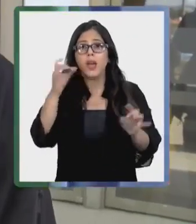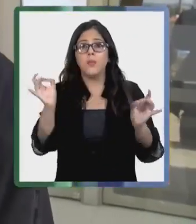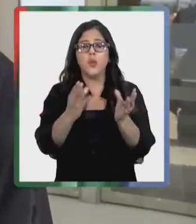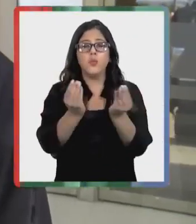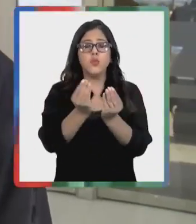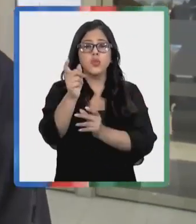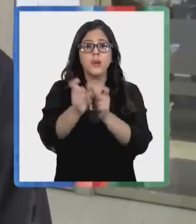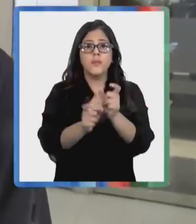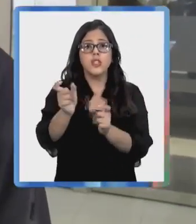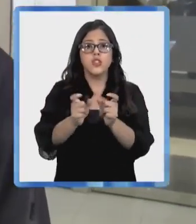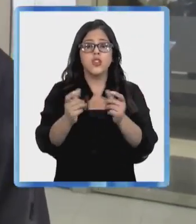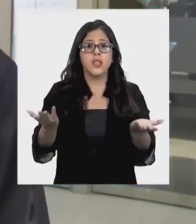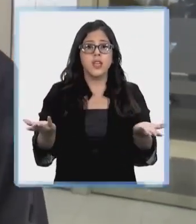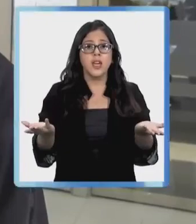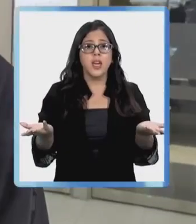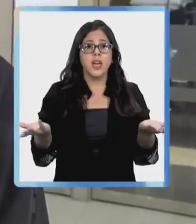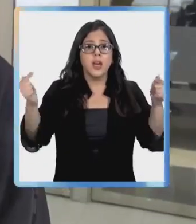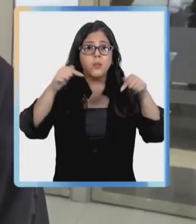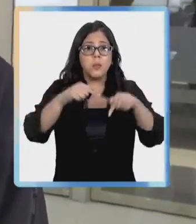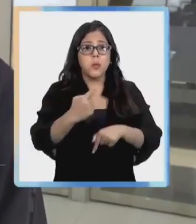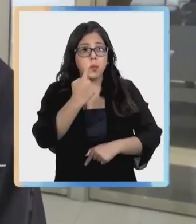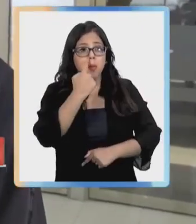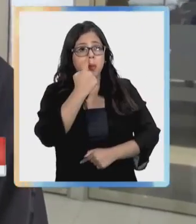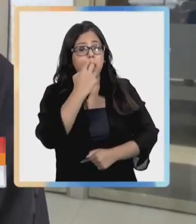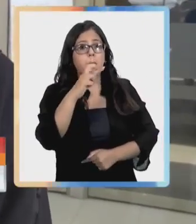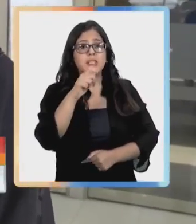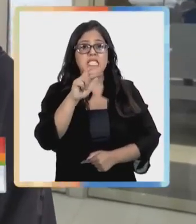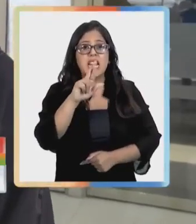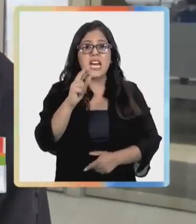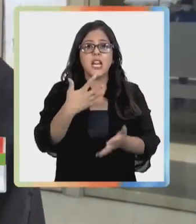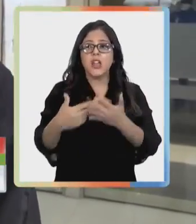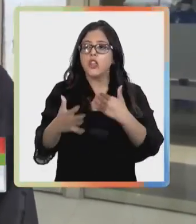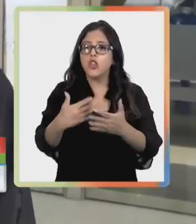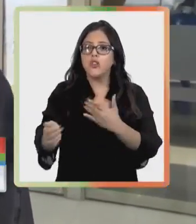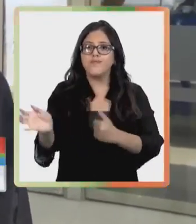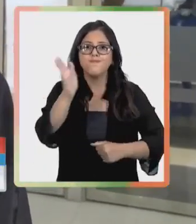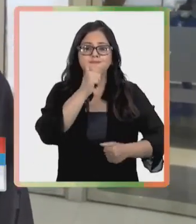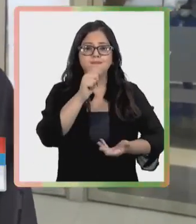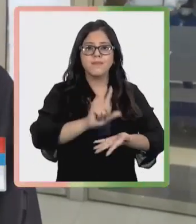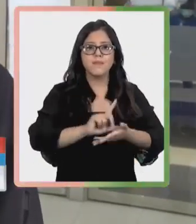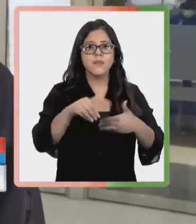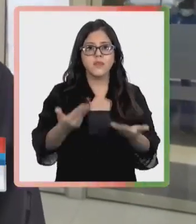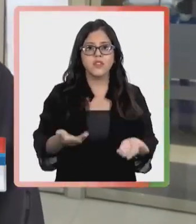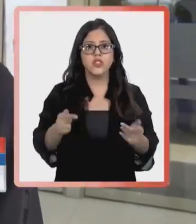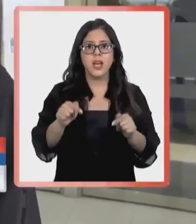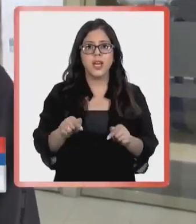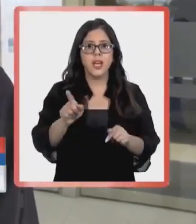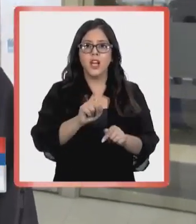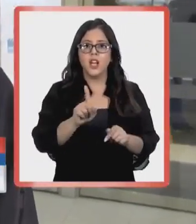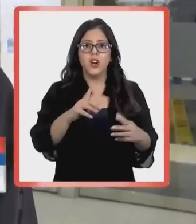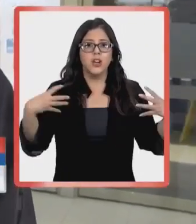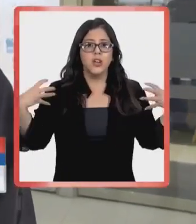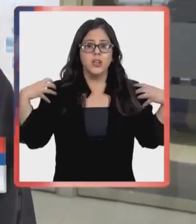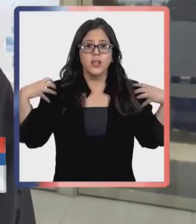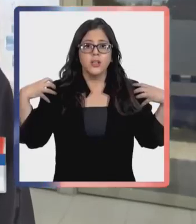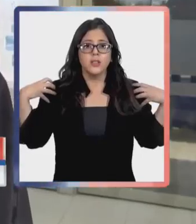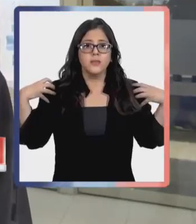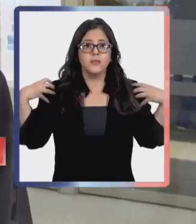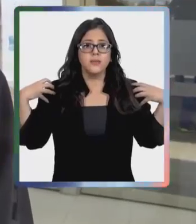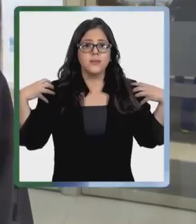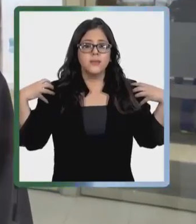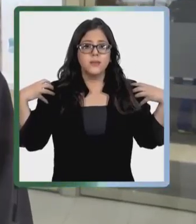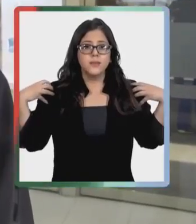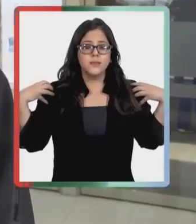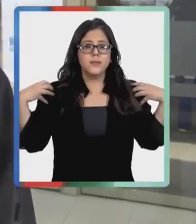lleguen muchas personas a testearse y no van a tener dónde hacerlo. Por eso creo que fue no responsable